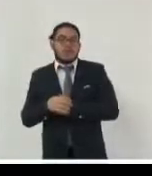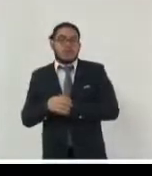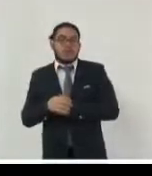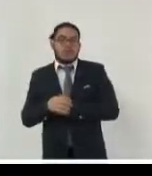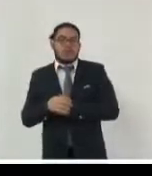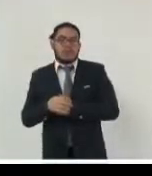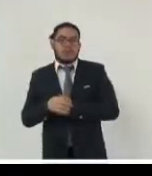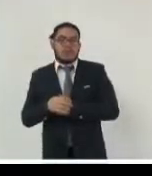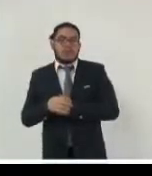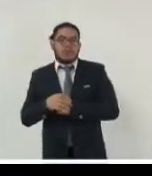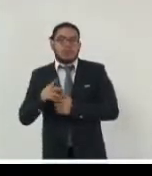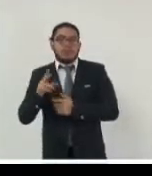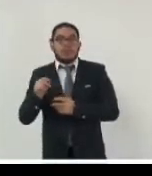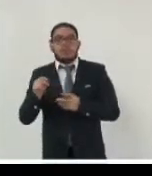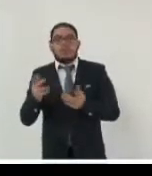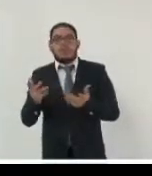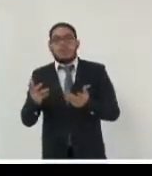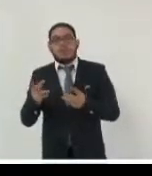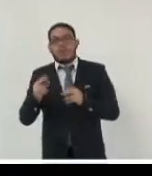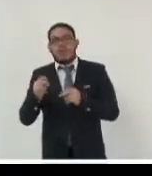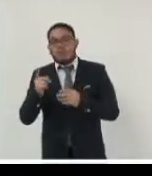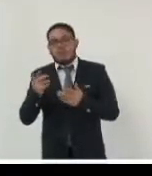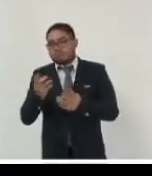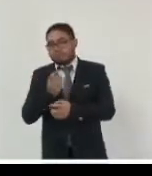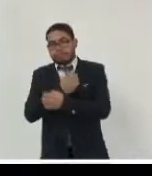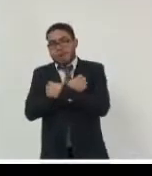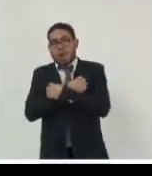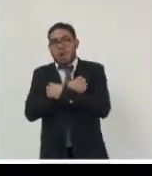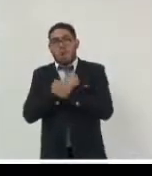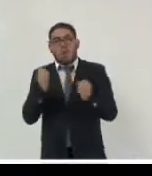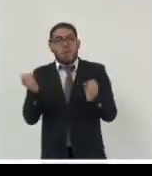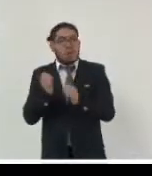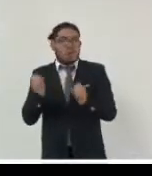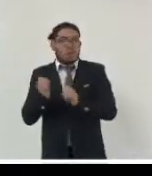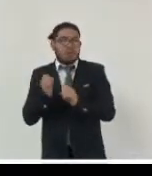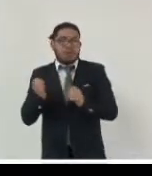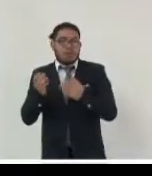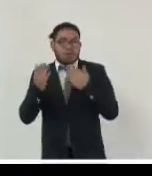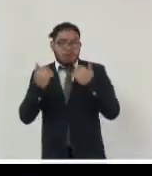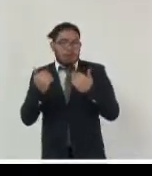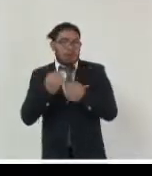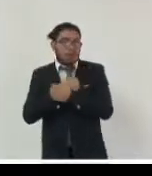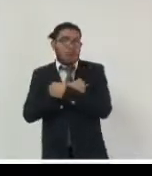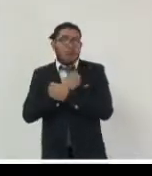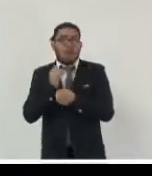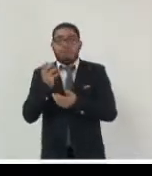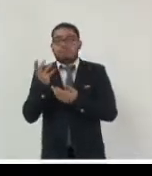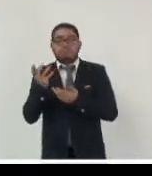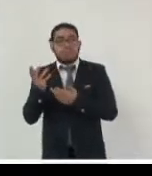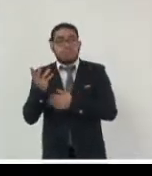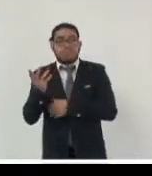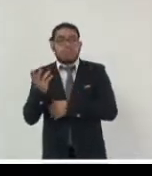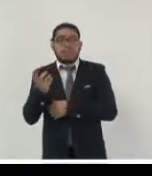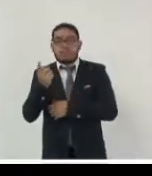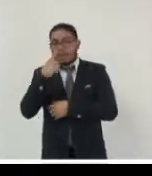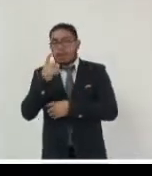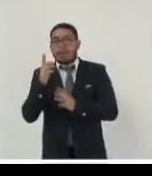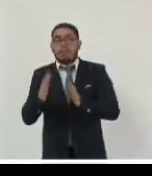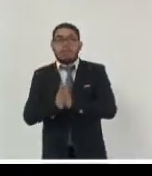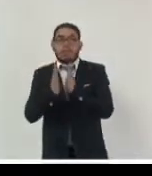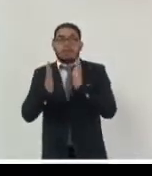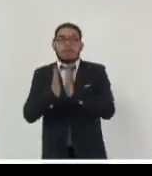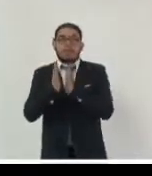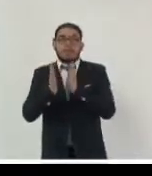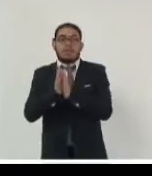ha ignorado o incluso despreciado la participación de especialistas de la artística